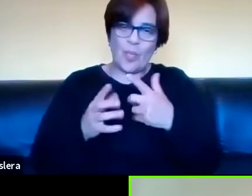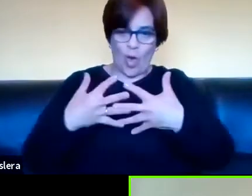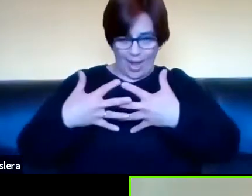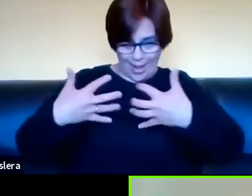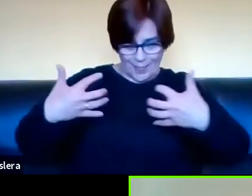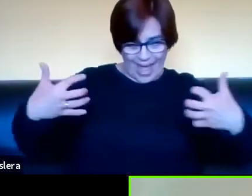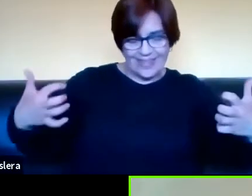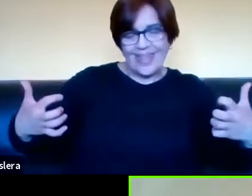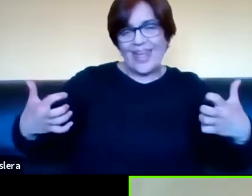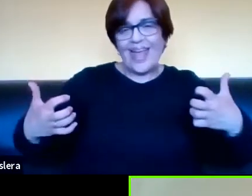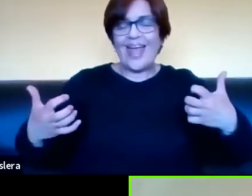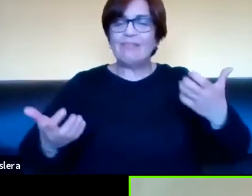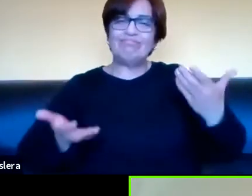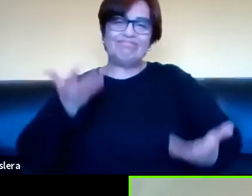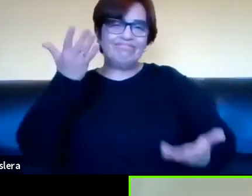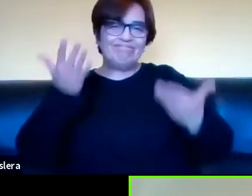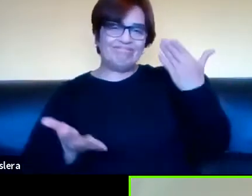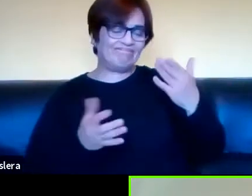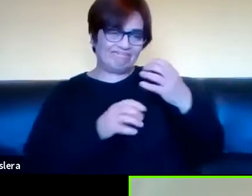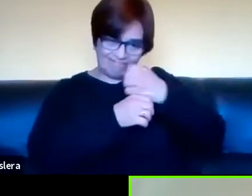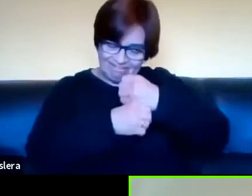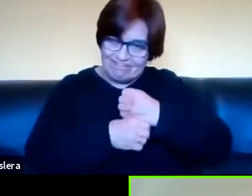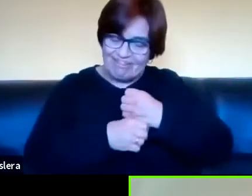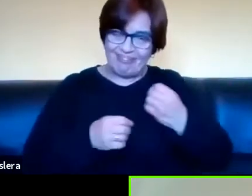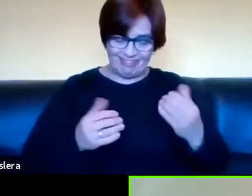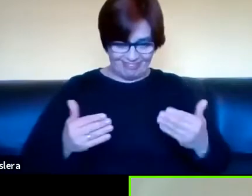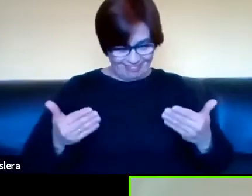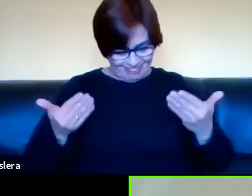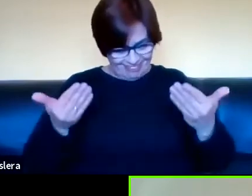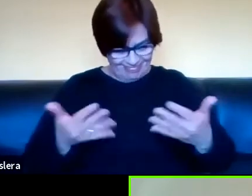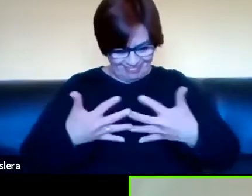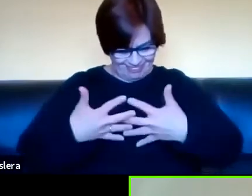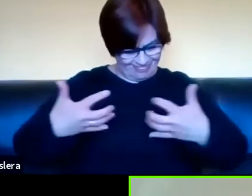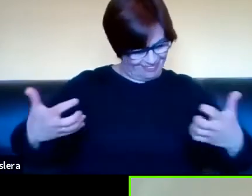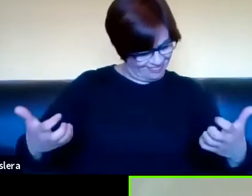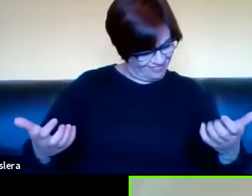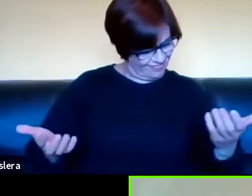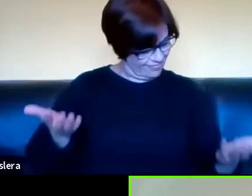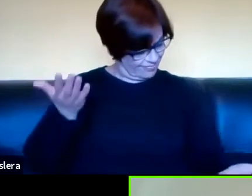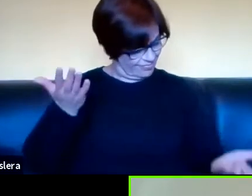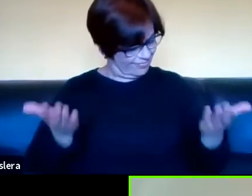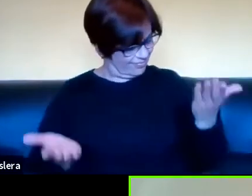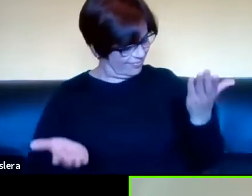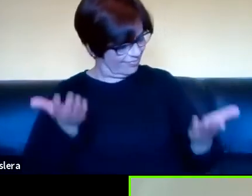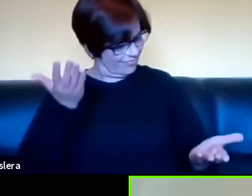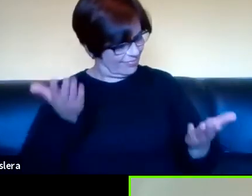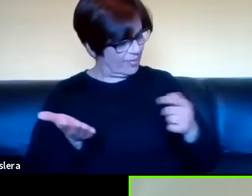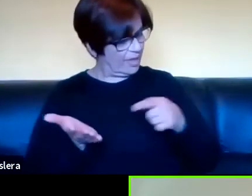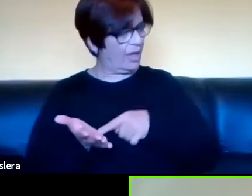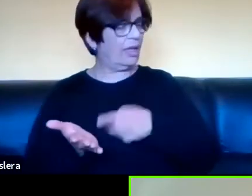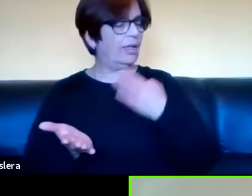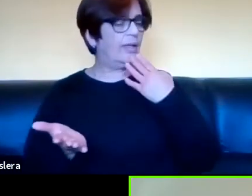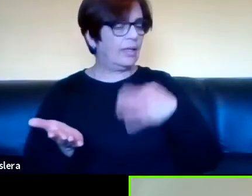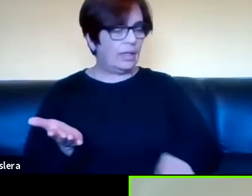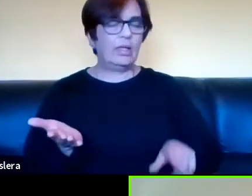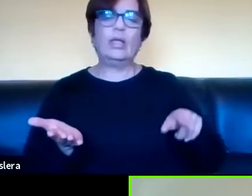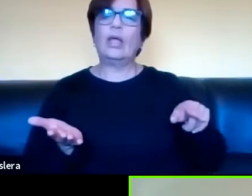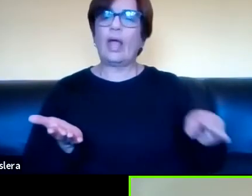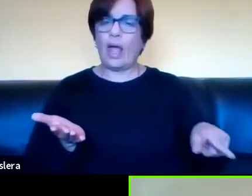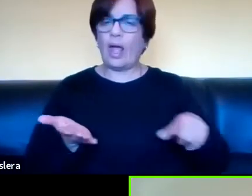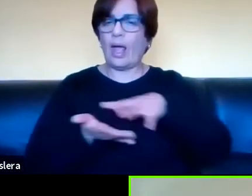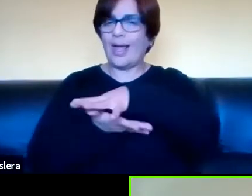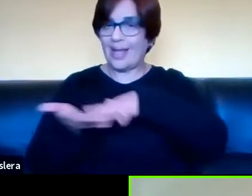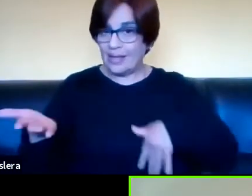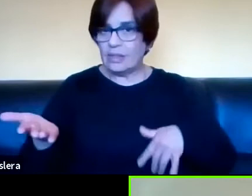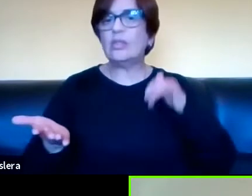para poder analizar el texto, entonces solo lo analizo cuando tengo un texto escrito,